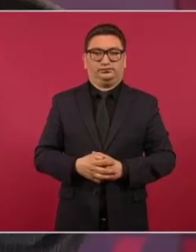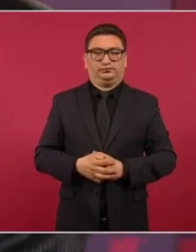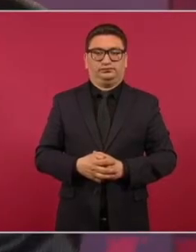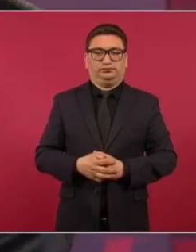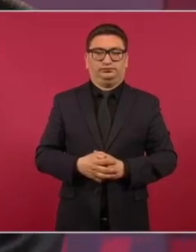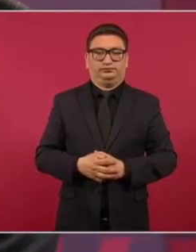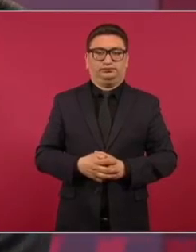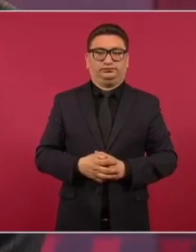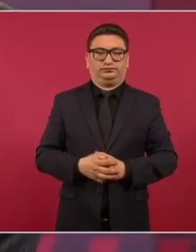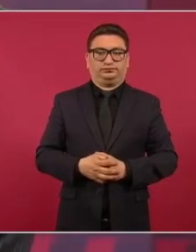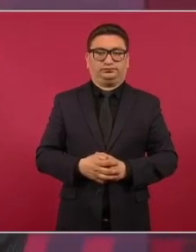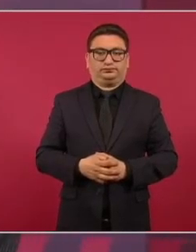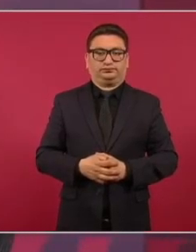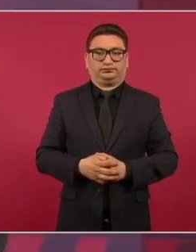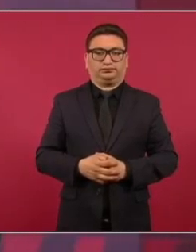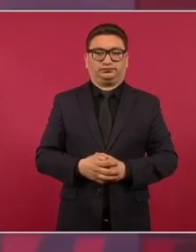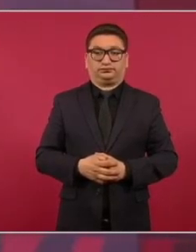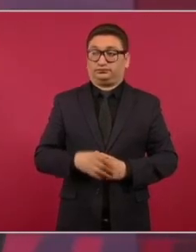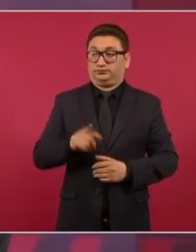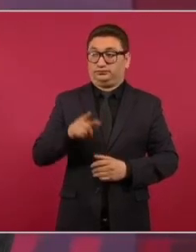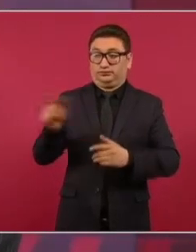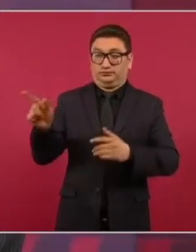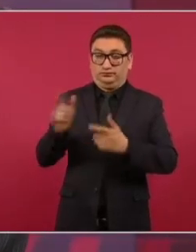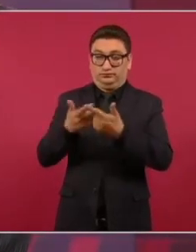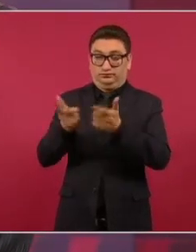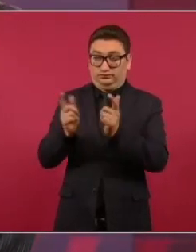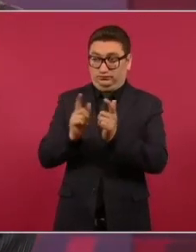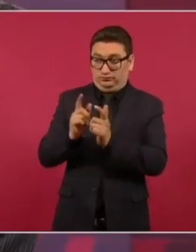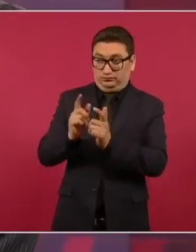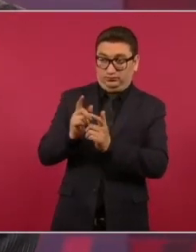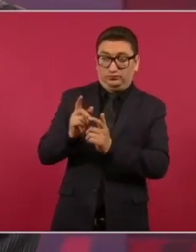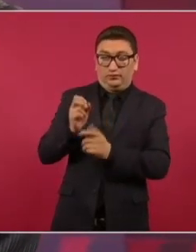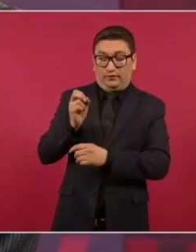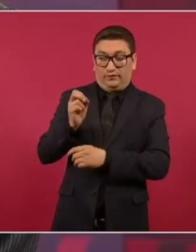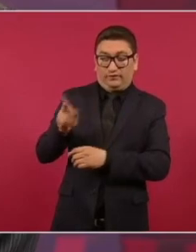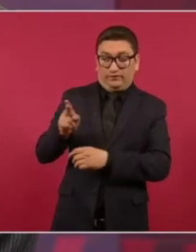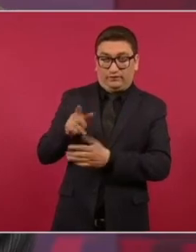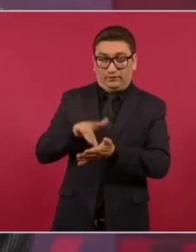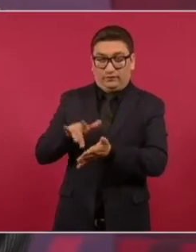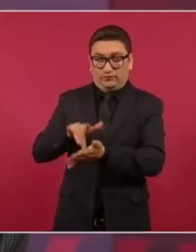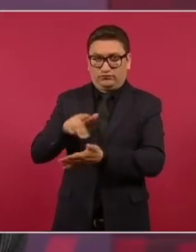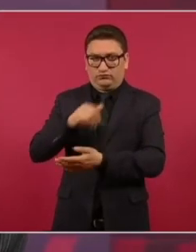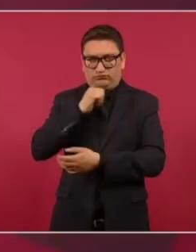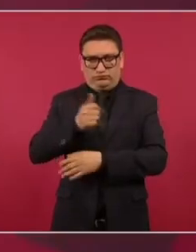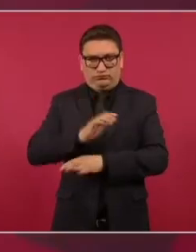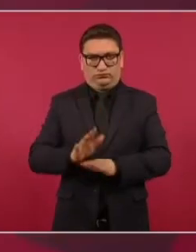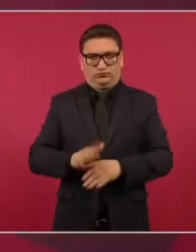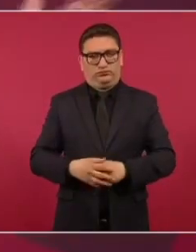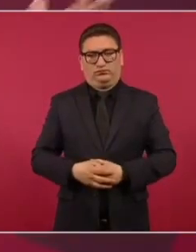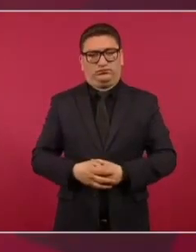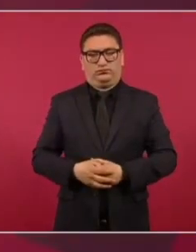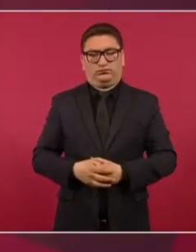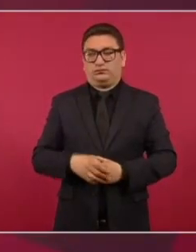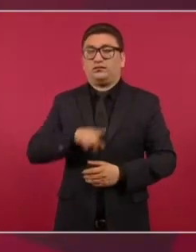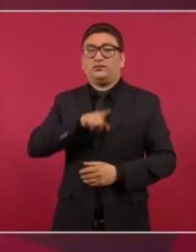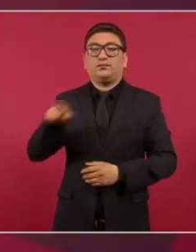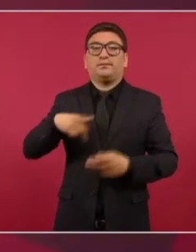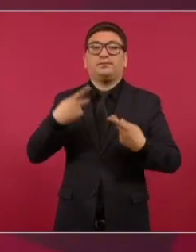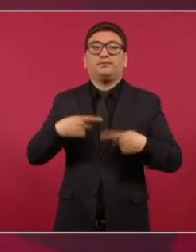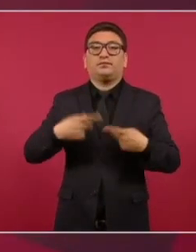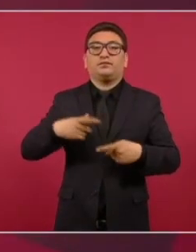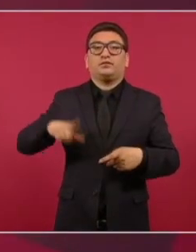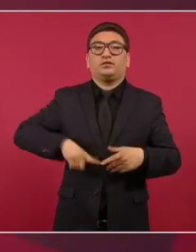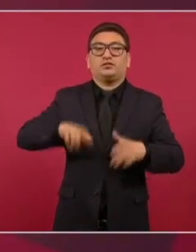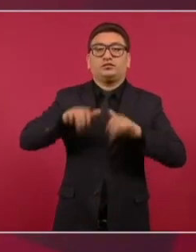de privilegios, son servidores públicos,